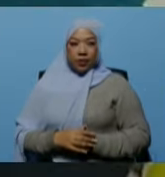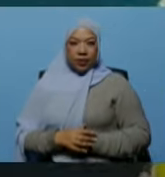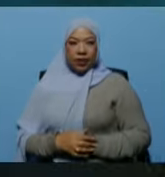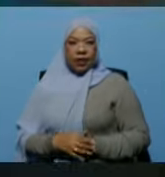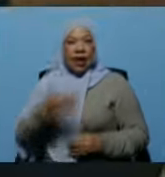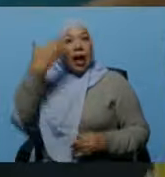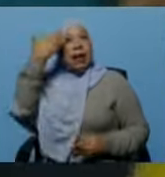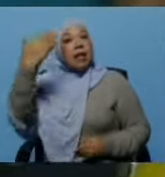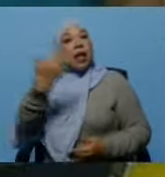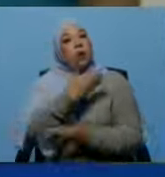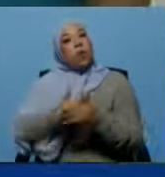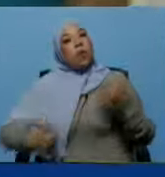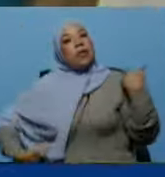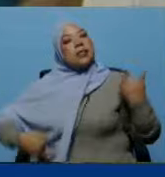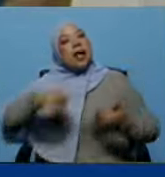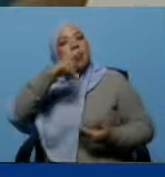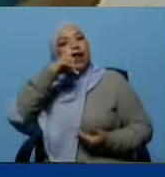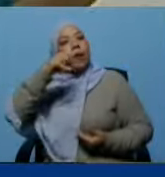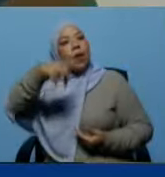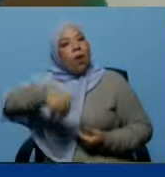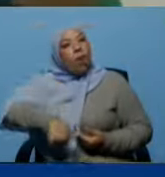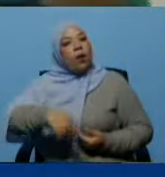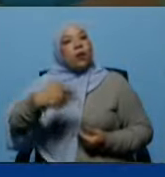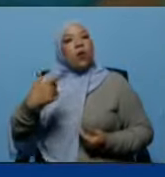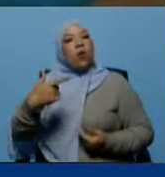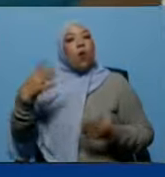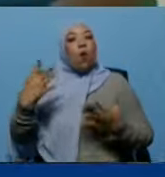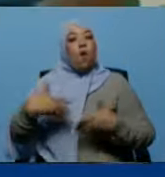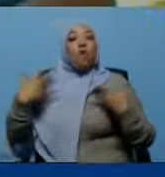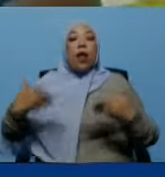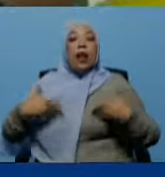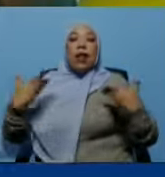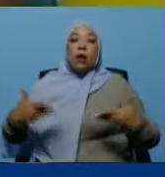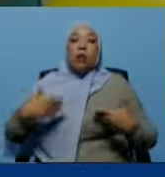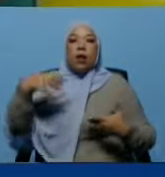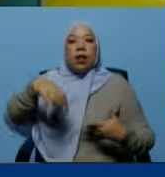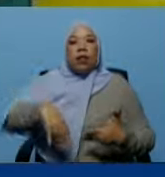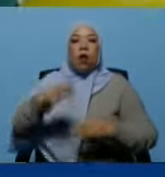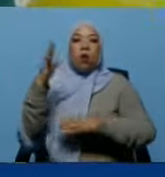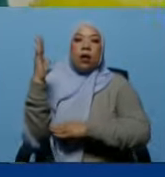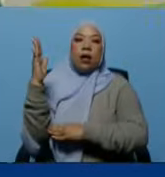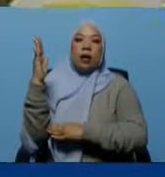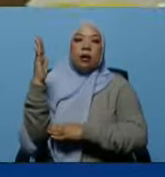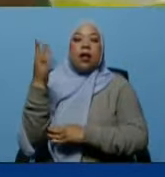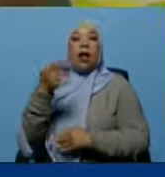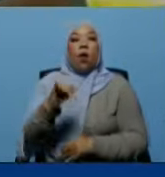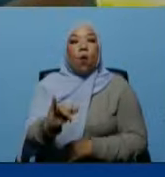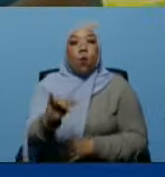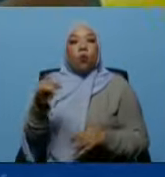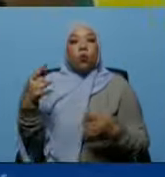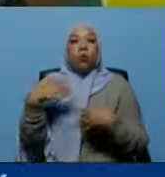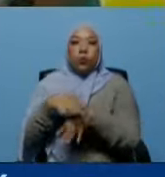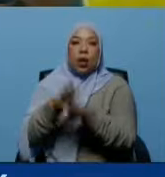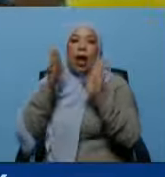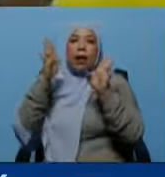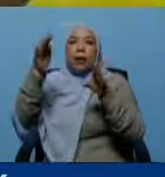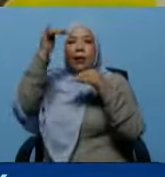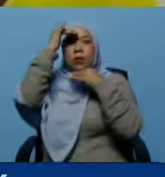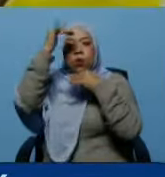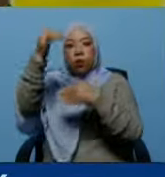saludos presidente el día de hoy estamos contentos aquí en el estado Lara porque este es un centro